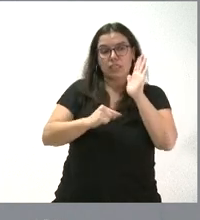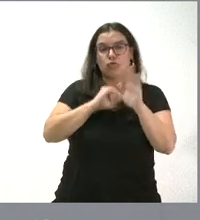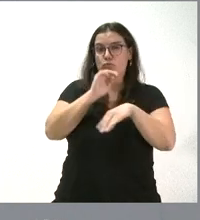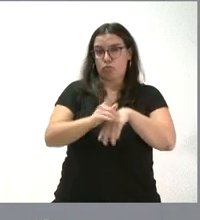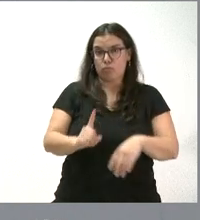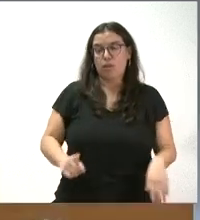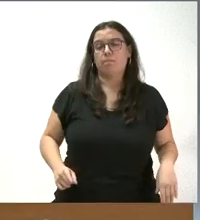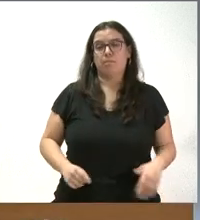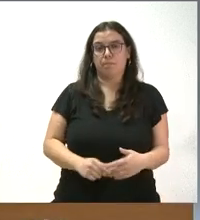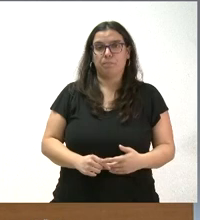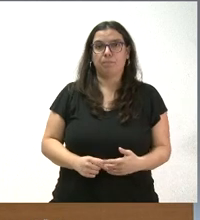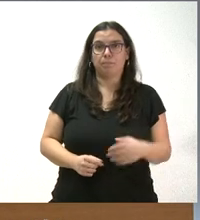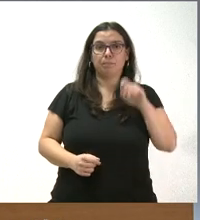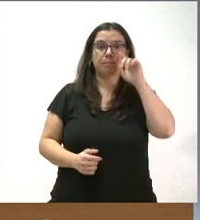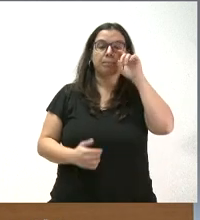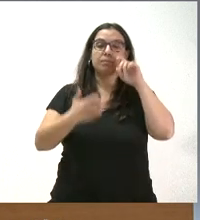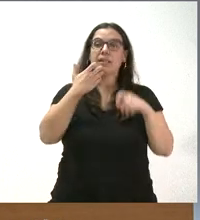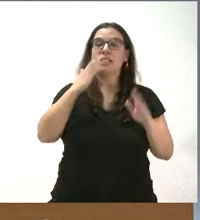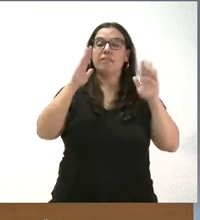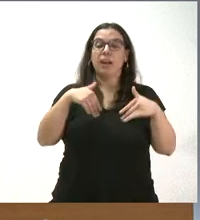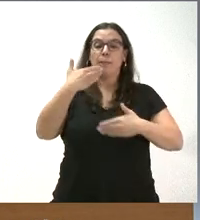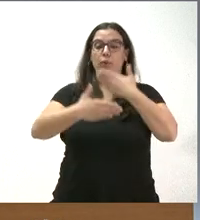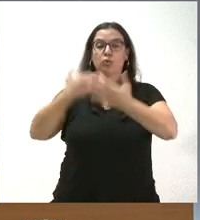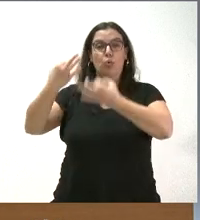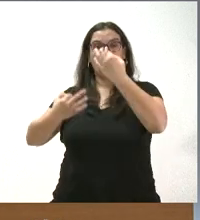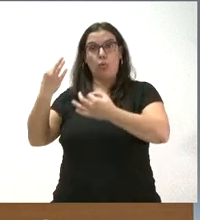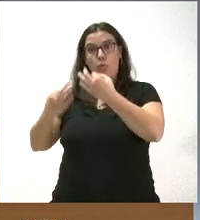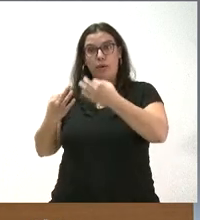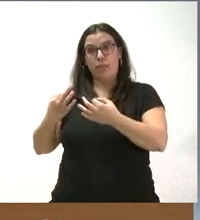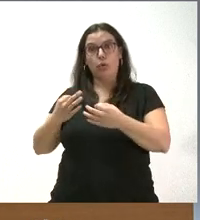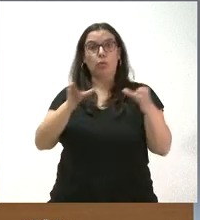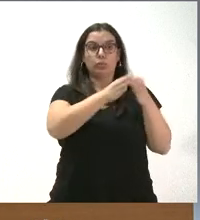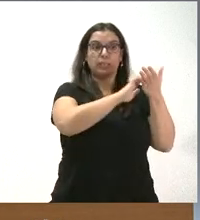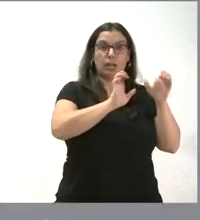lo preveían, ¿no? Si finalmente avanza el proceso judicial, ¿la Junta se va a personar?